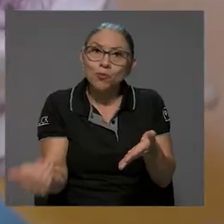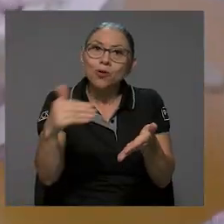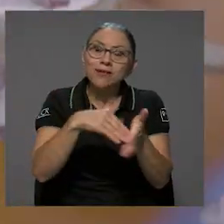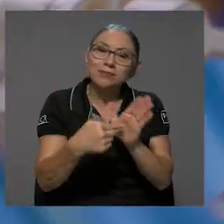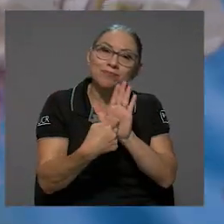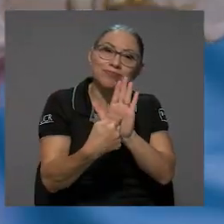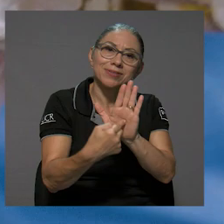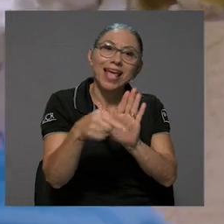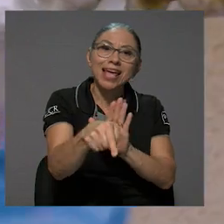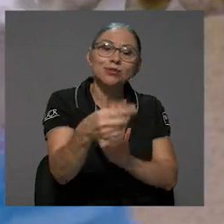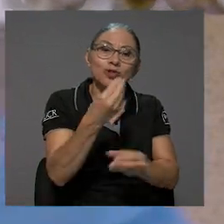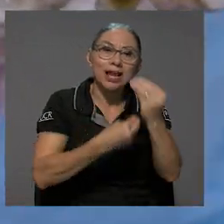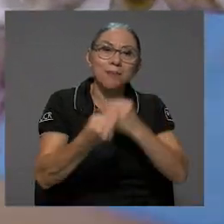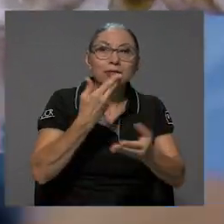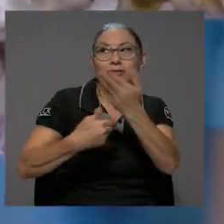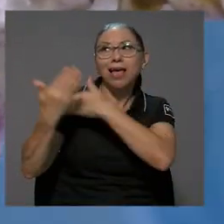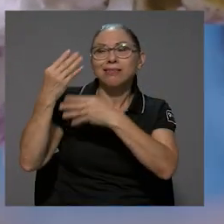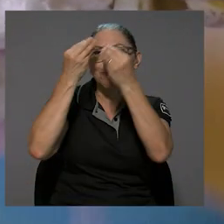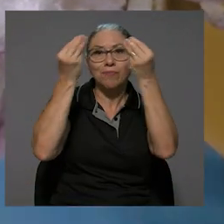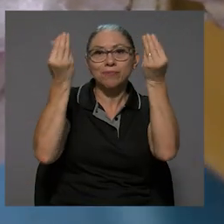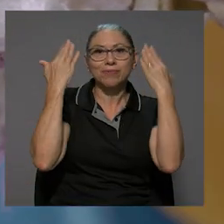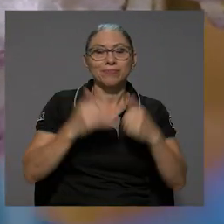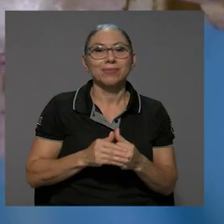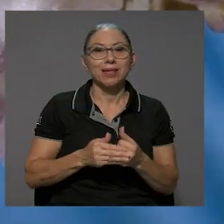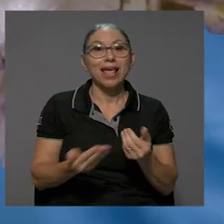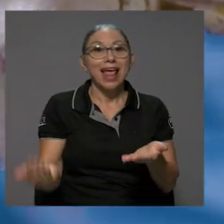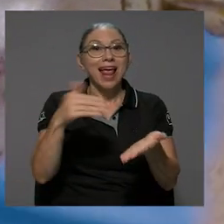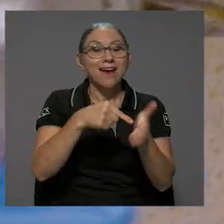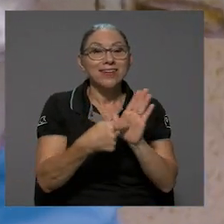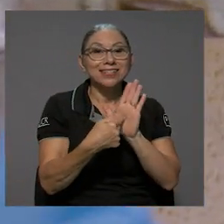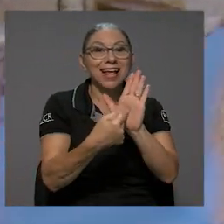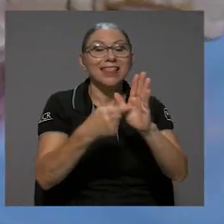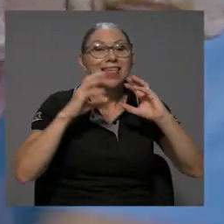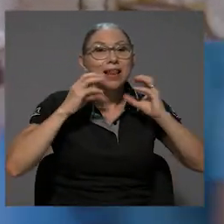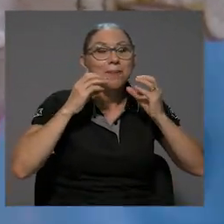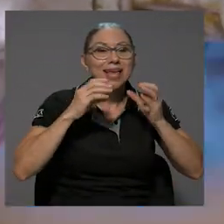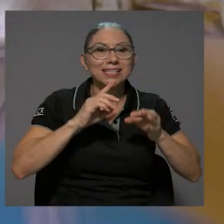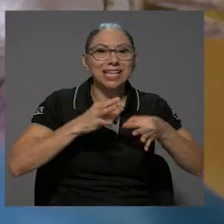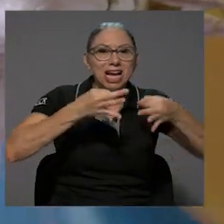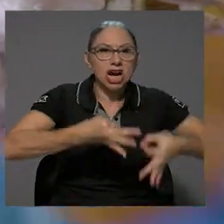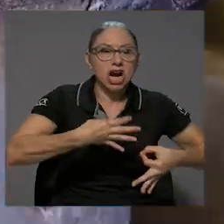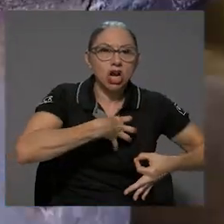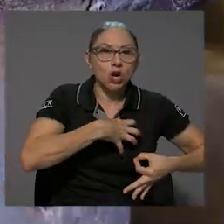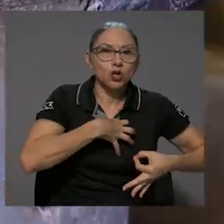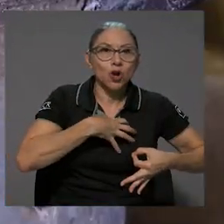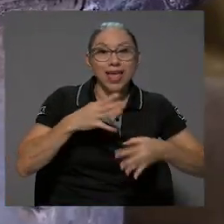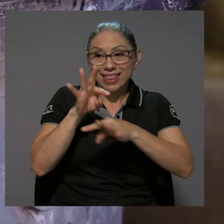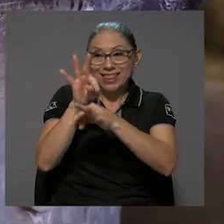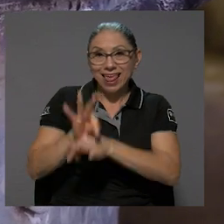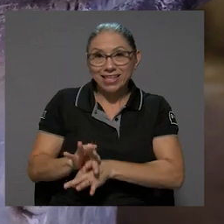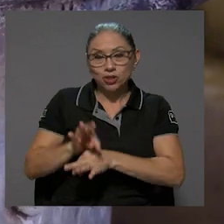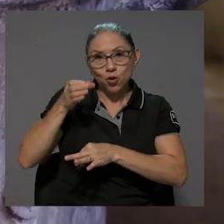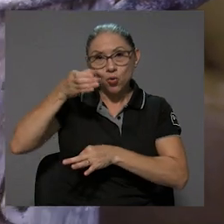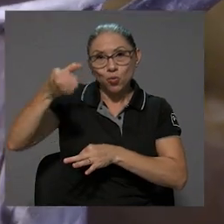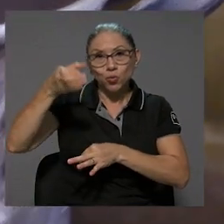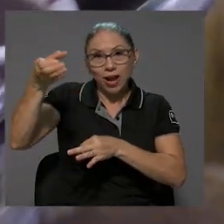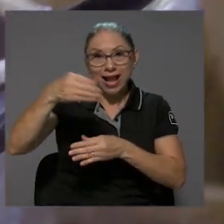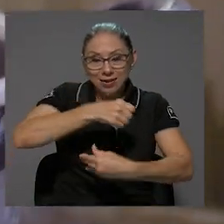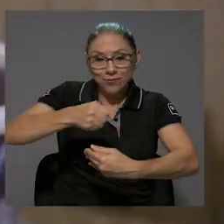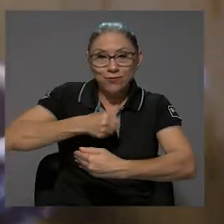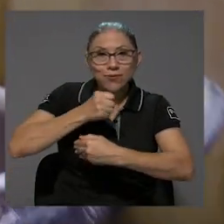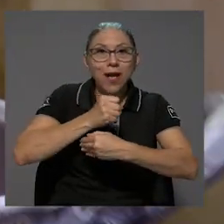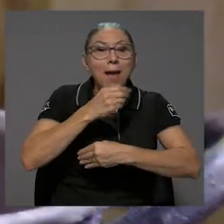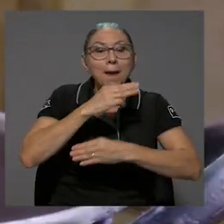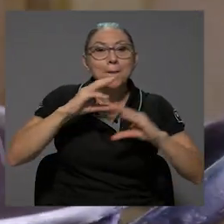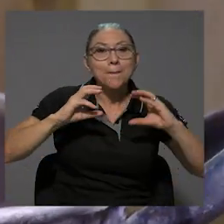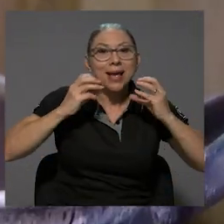rescatar estos alimentos olvidados. El rescate del maíz criollo, la tradición cultural y gastronómica del maíz pujagua de